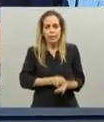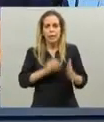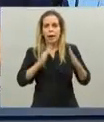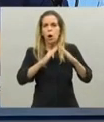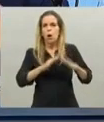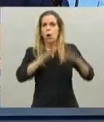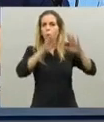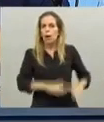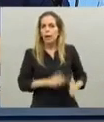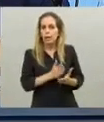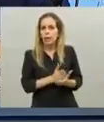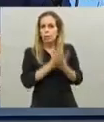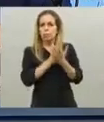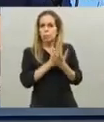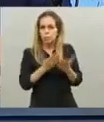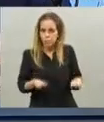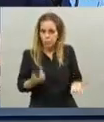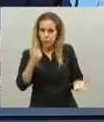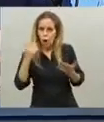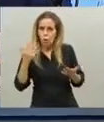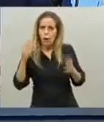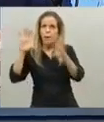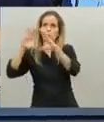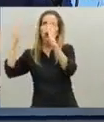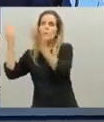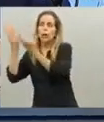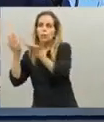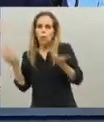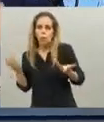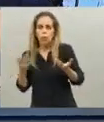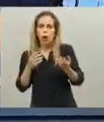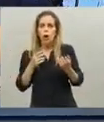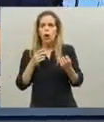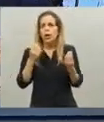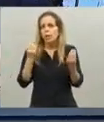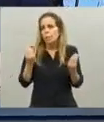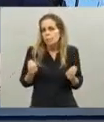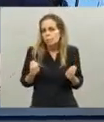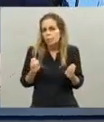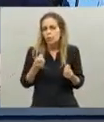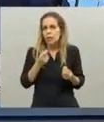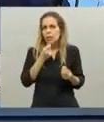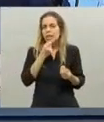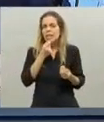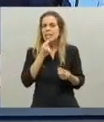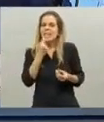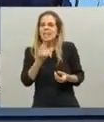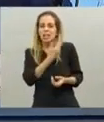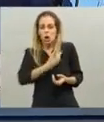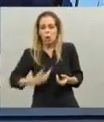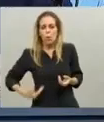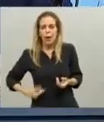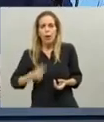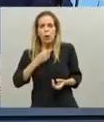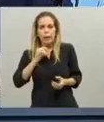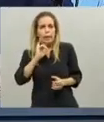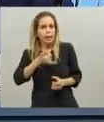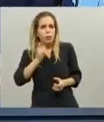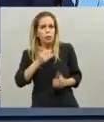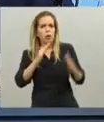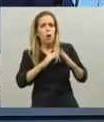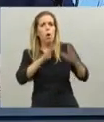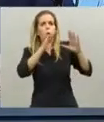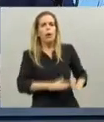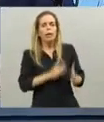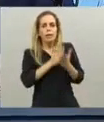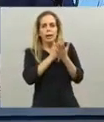de la cuarentena más larga del mundo el enamoramiento de la cuarentena. ¿Quién se puede enamorar de la cuarentena? La verdad